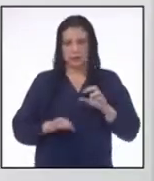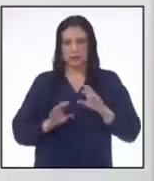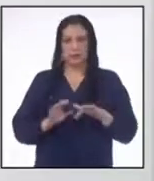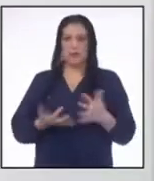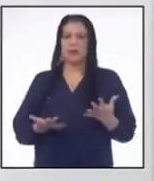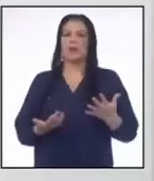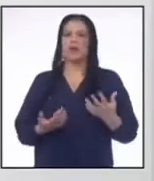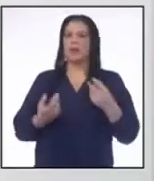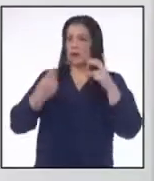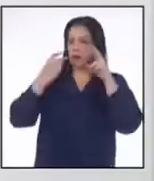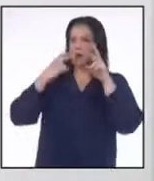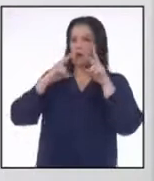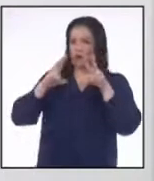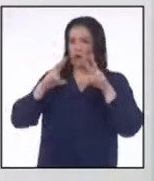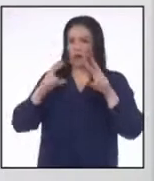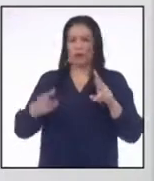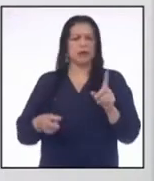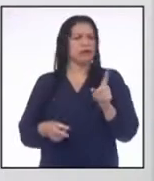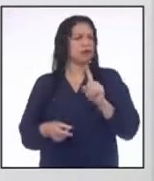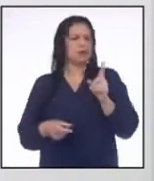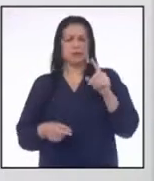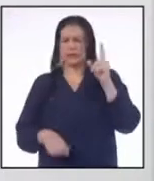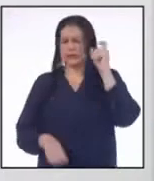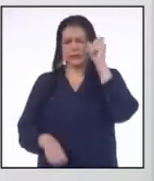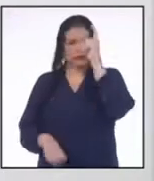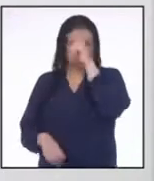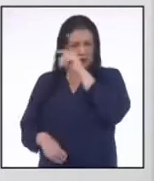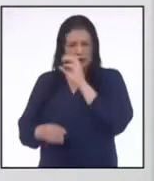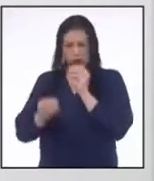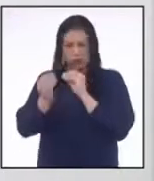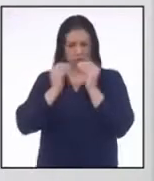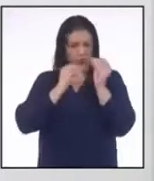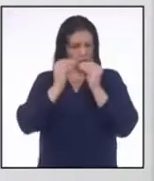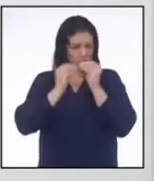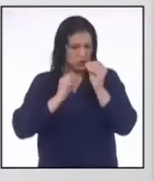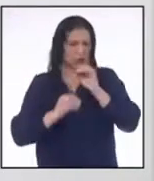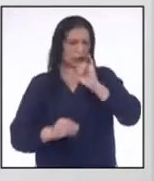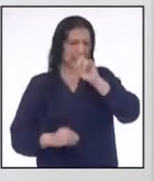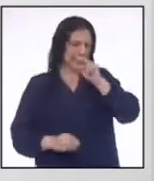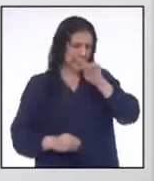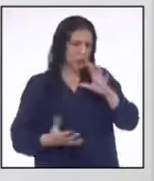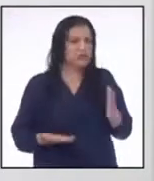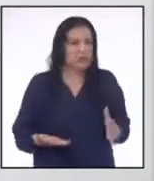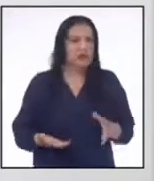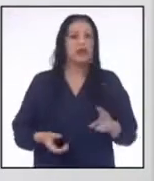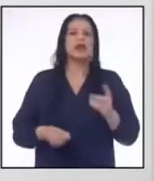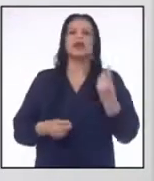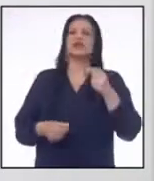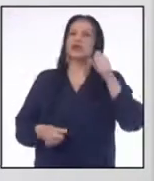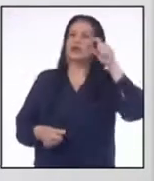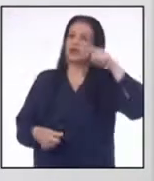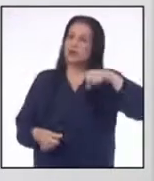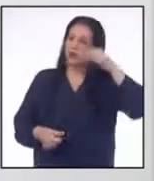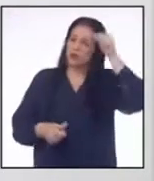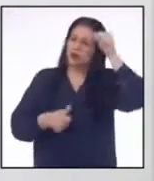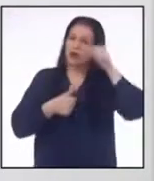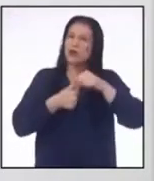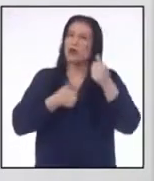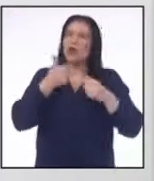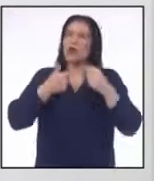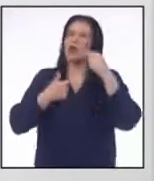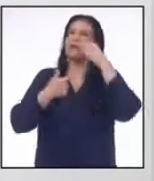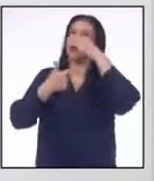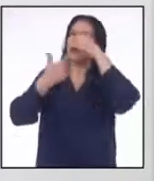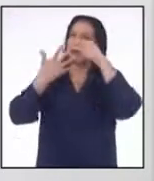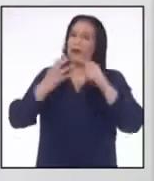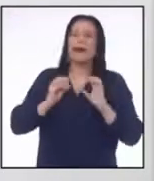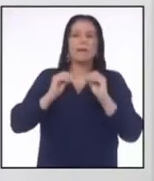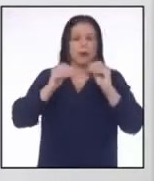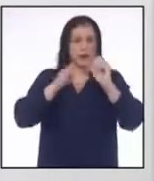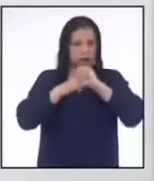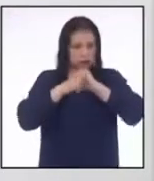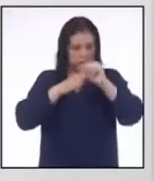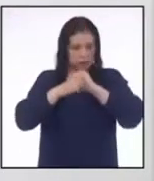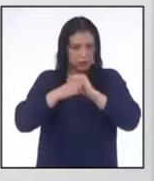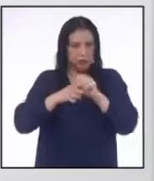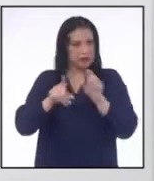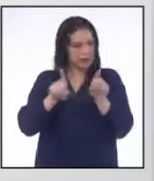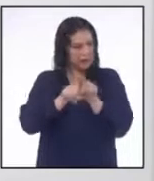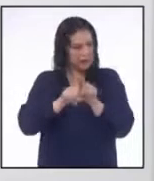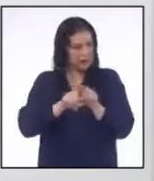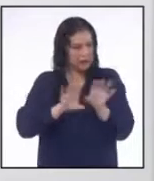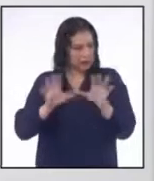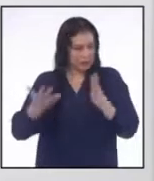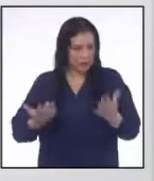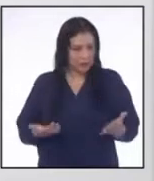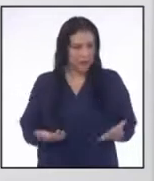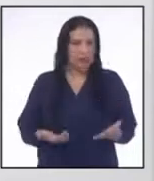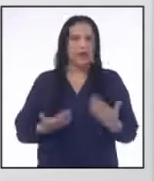Como vieron, no es nada difícil resolver inequaciones Solo hay que recordar las propiedades y aplicarlas como lo hicieron